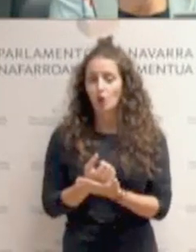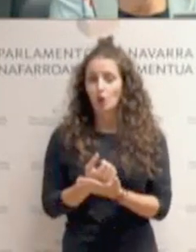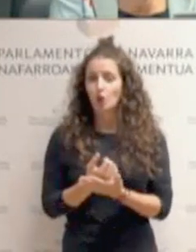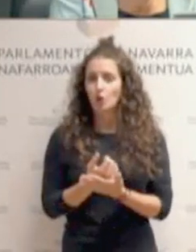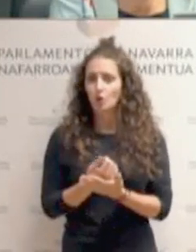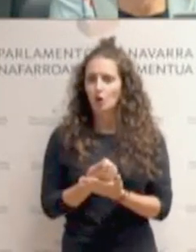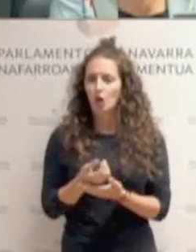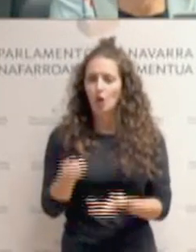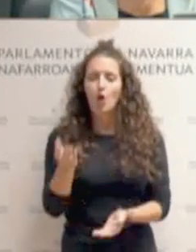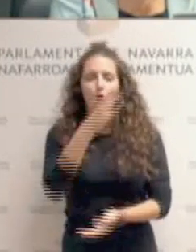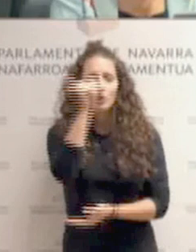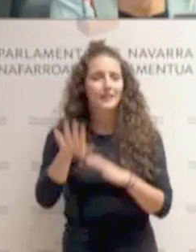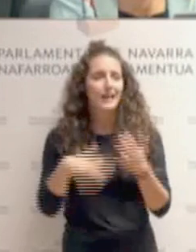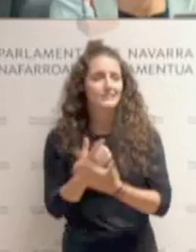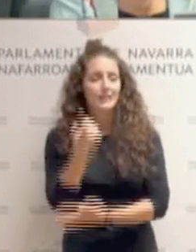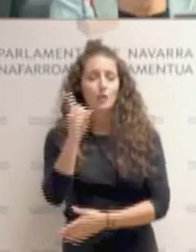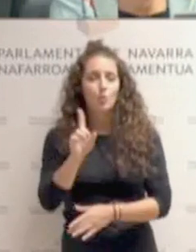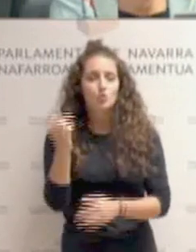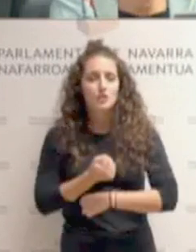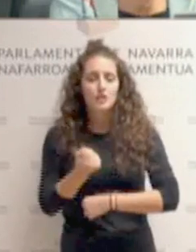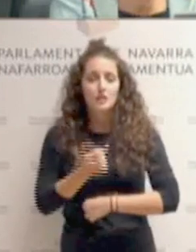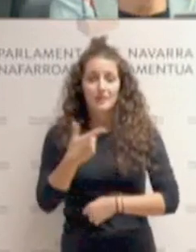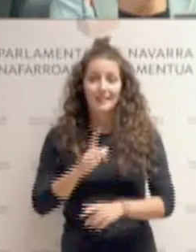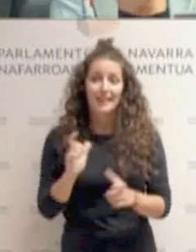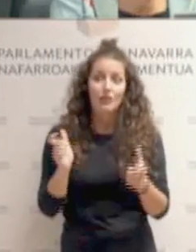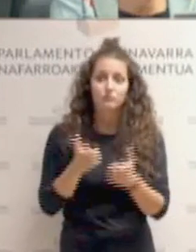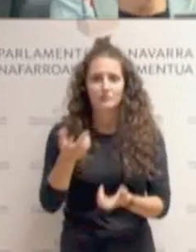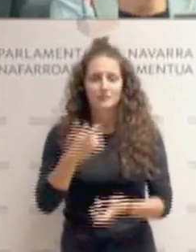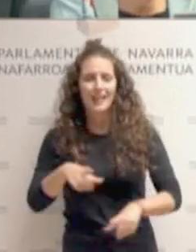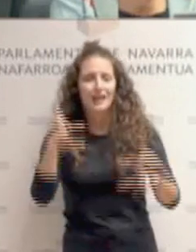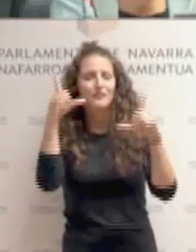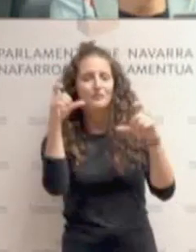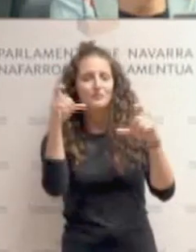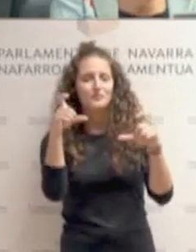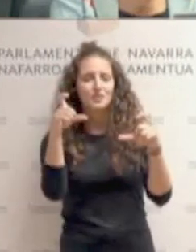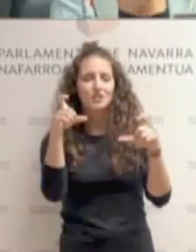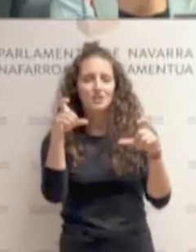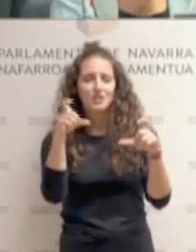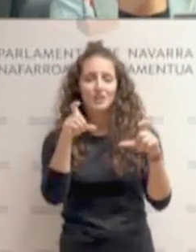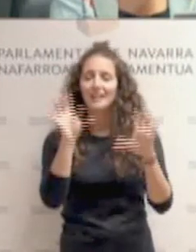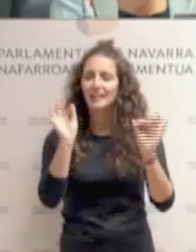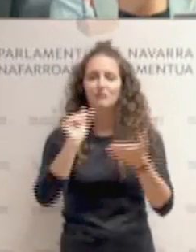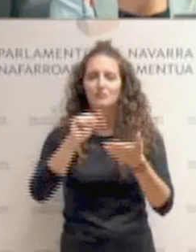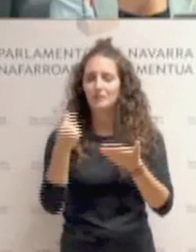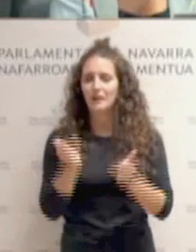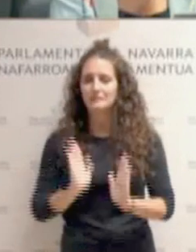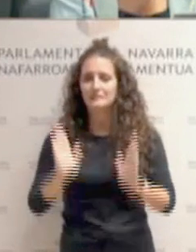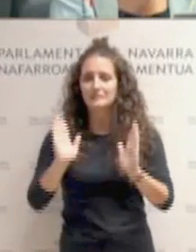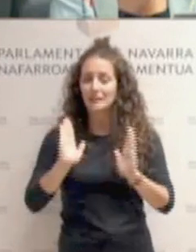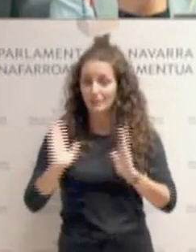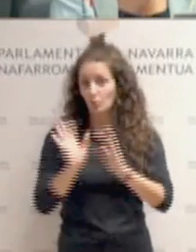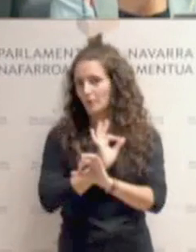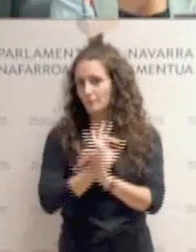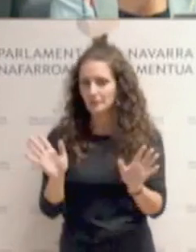1 de diciembre, donde se vaya a hacer la foto y donde se vaya a hacer la posible y eventual firma. Recuerden,